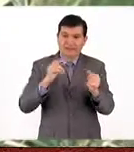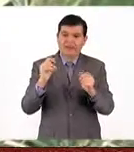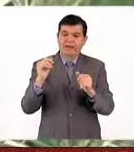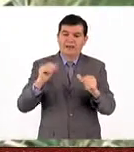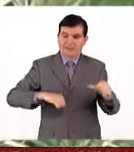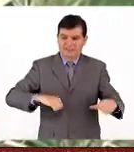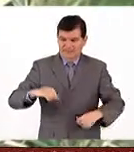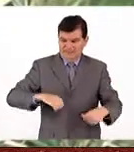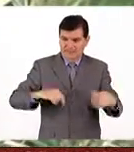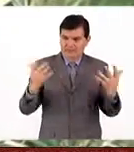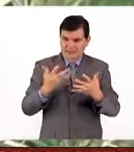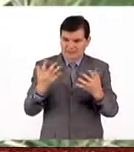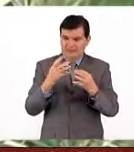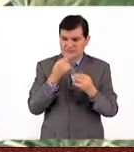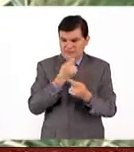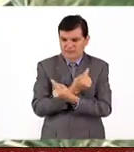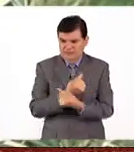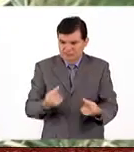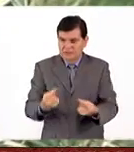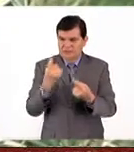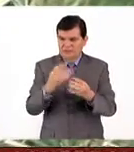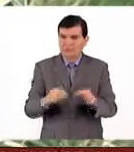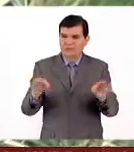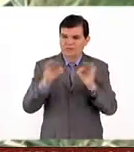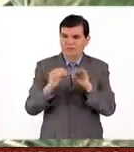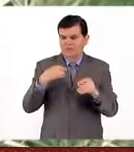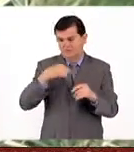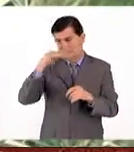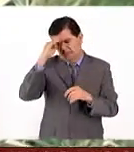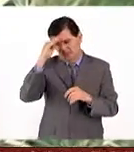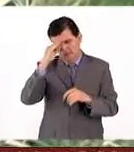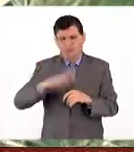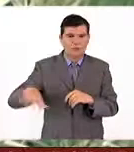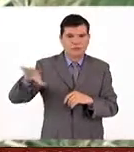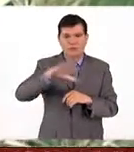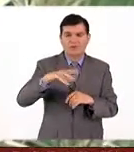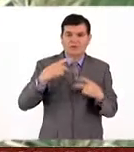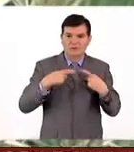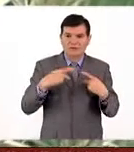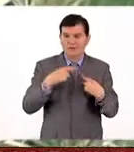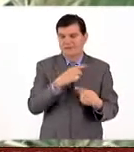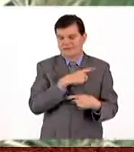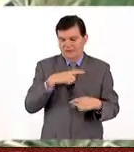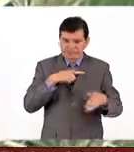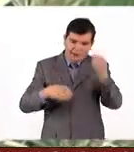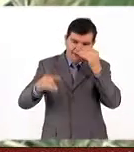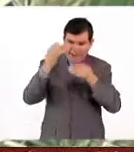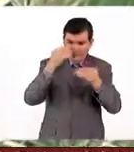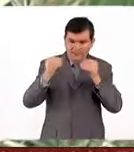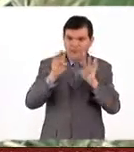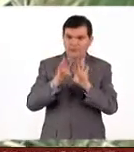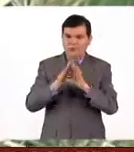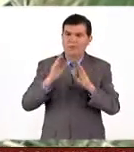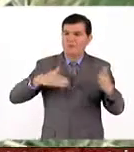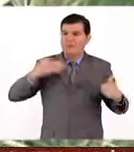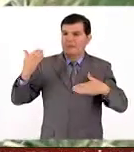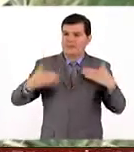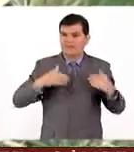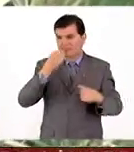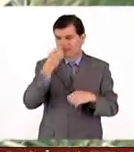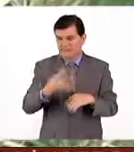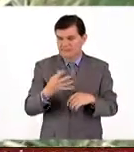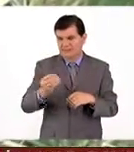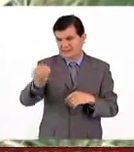hemos generado actividades infantiles porque pensamos que toda la población debe de aprender de una manera divertida, ¿sí? La